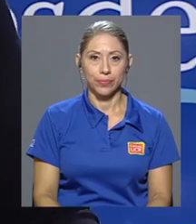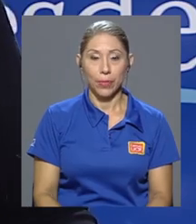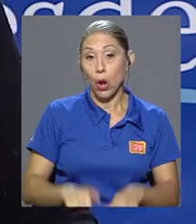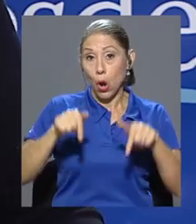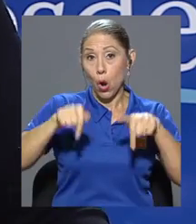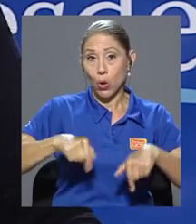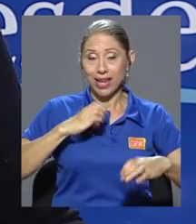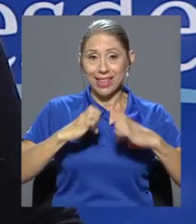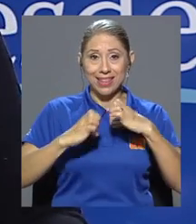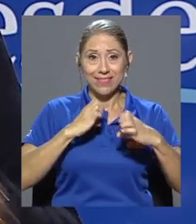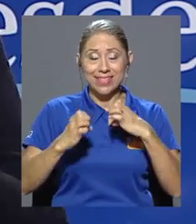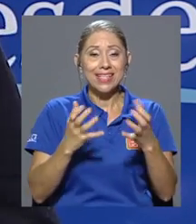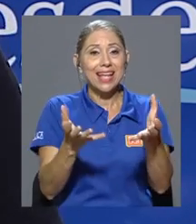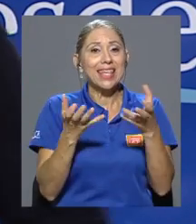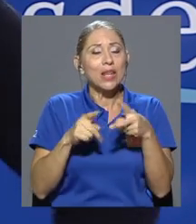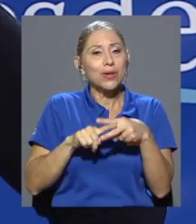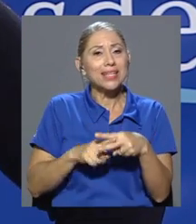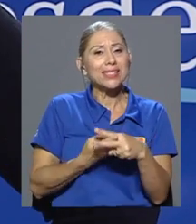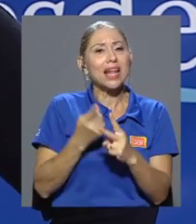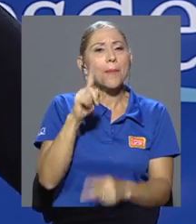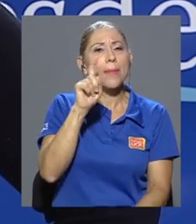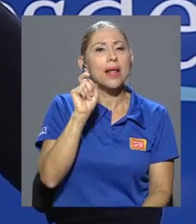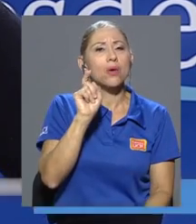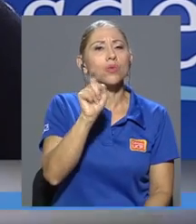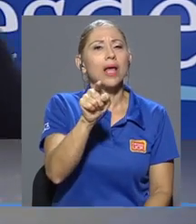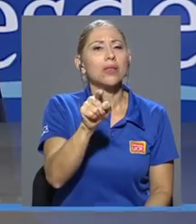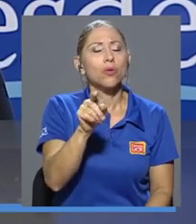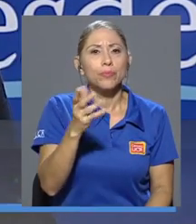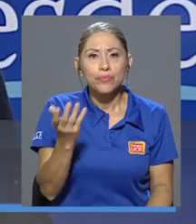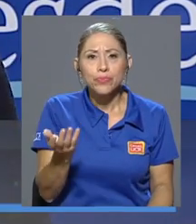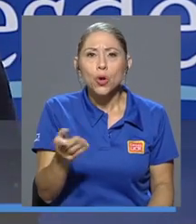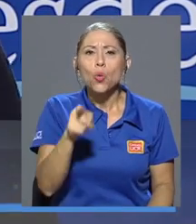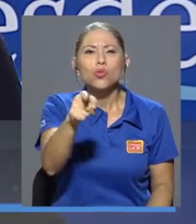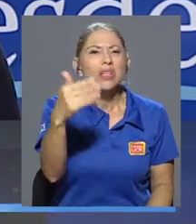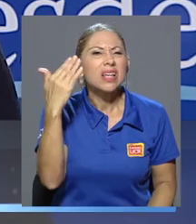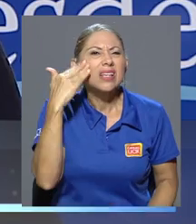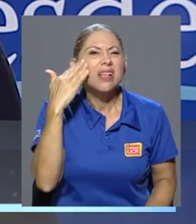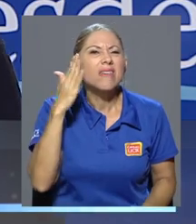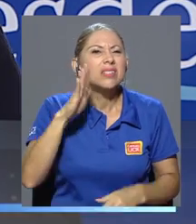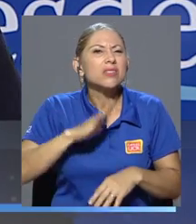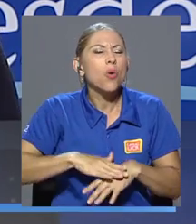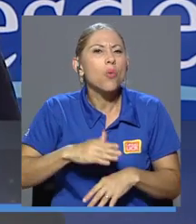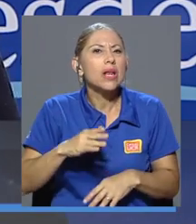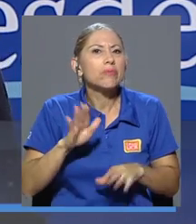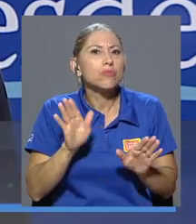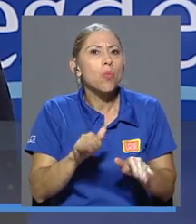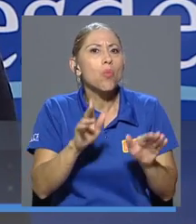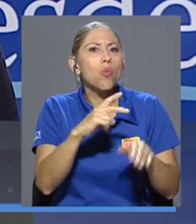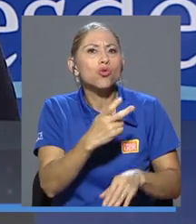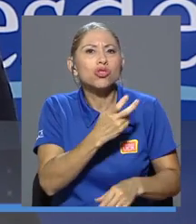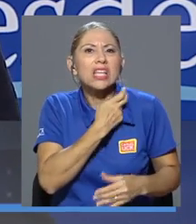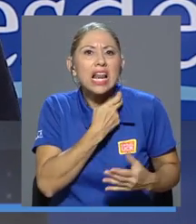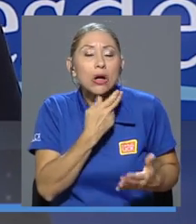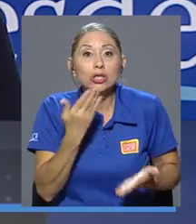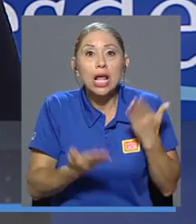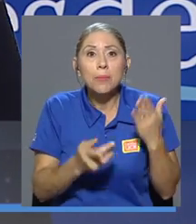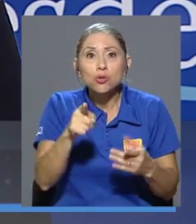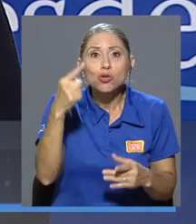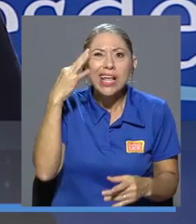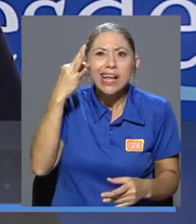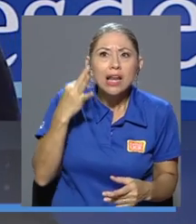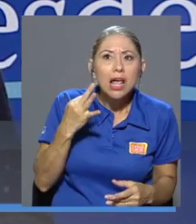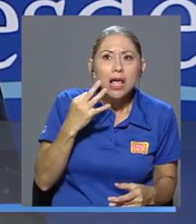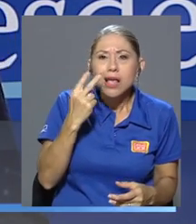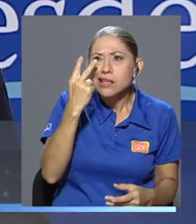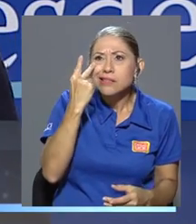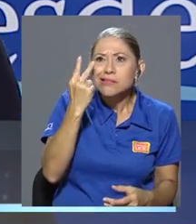Hoy en la entrevista de la semana quiero iniciar preguntándole usted qué conoce, qué sabe sobre los murciélagos. Seguramente tiene la idea de que son ciegos,